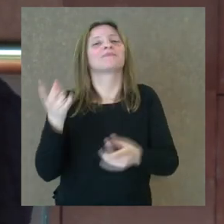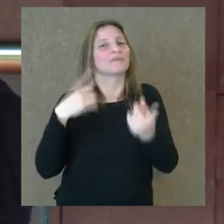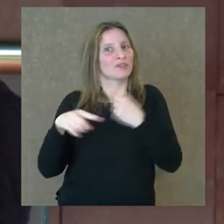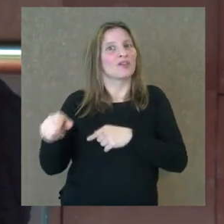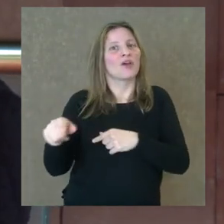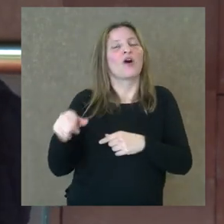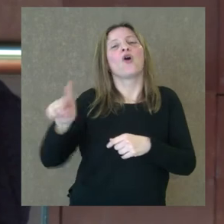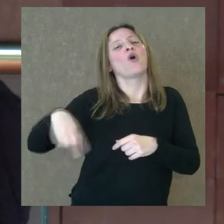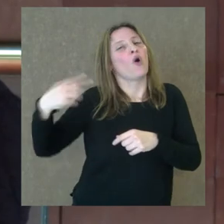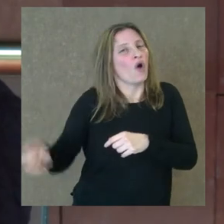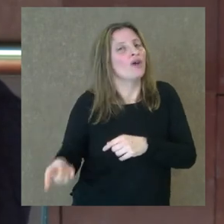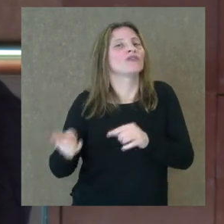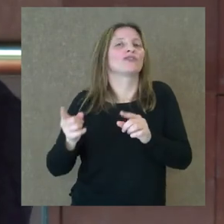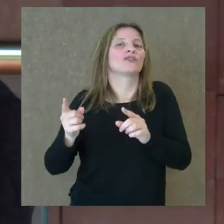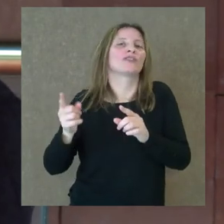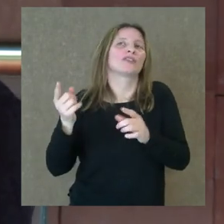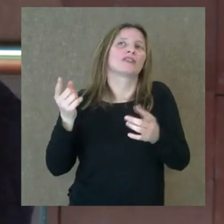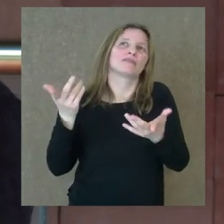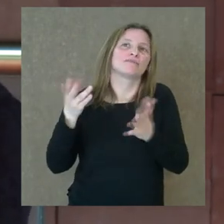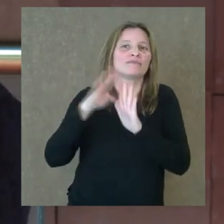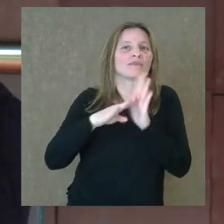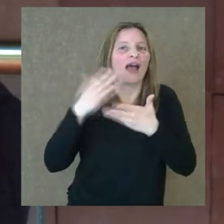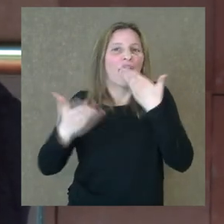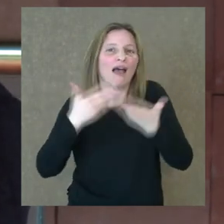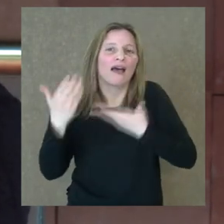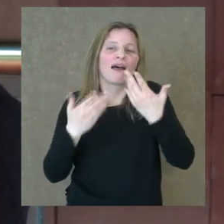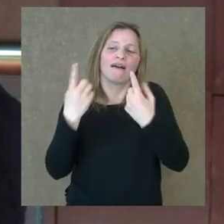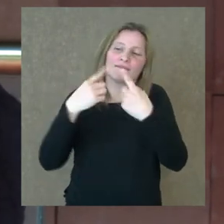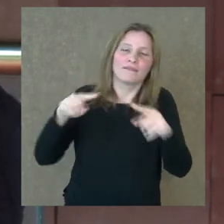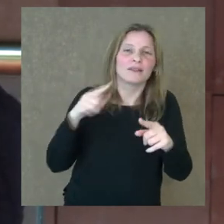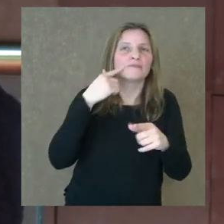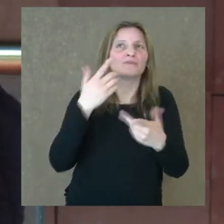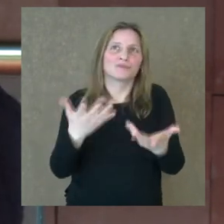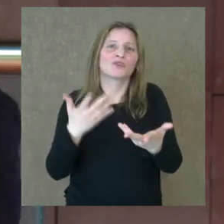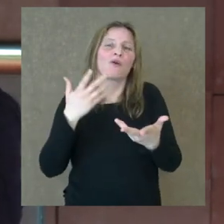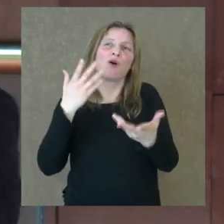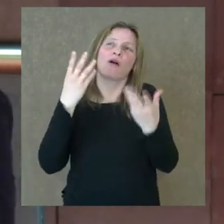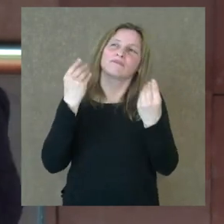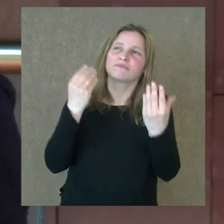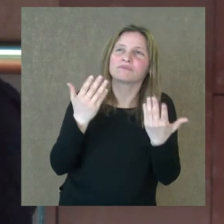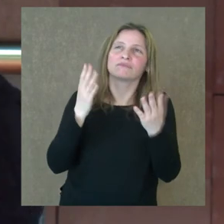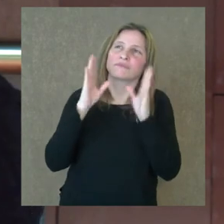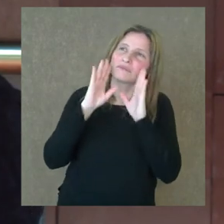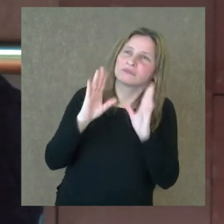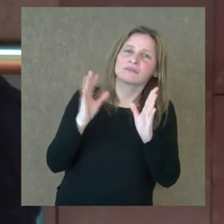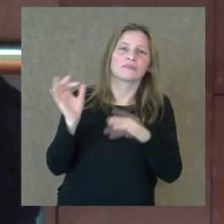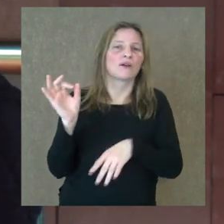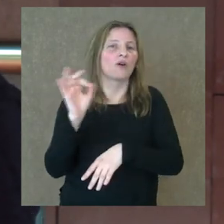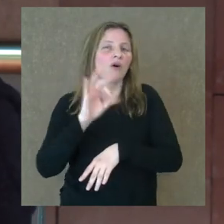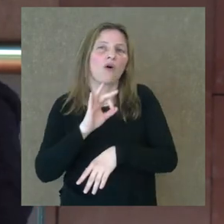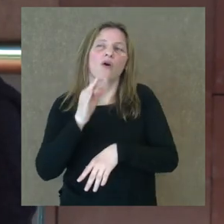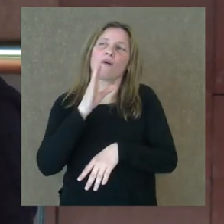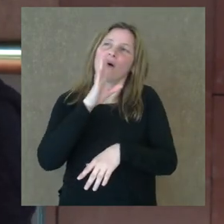las otras obras tal vez están incitando a una contemplación o a una